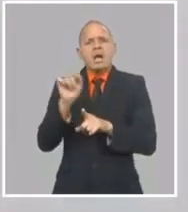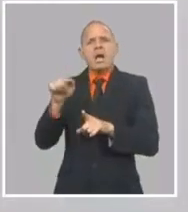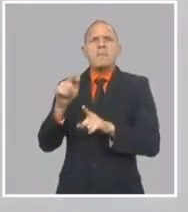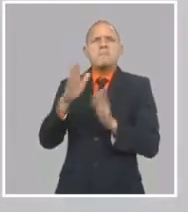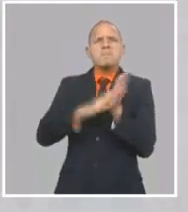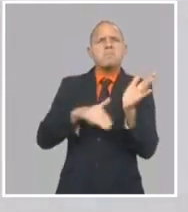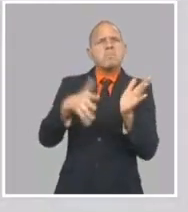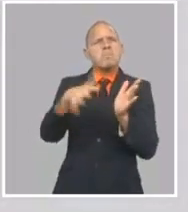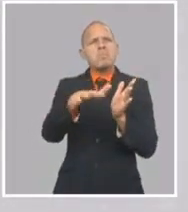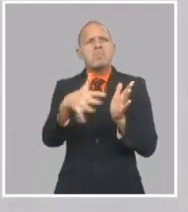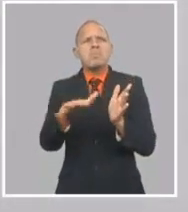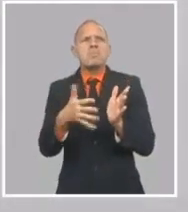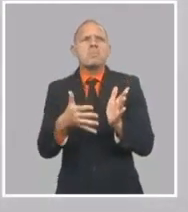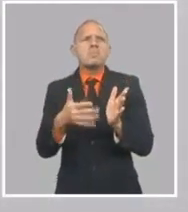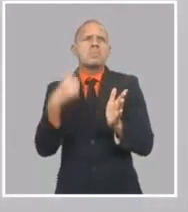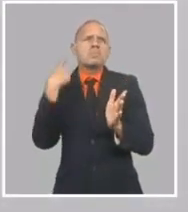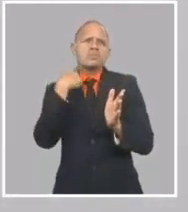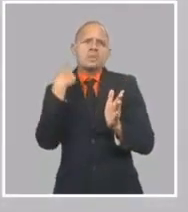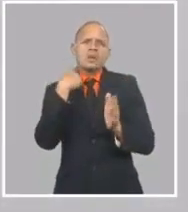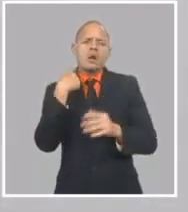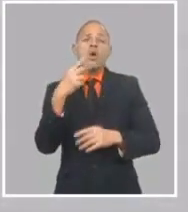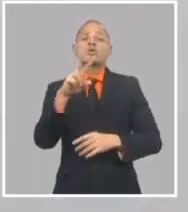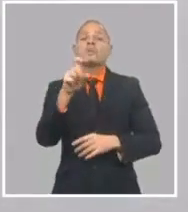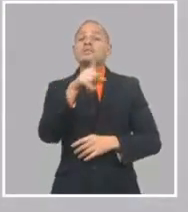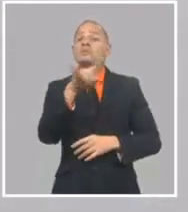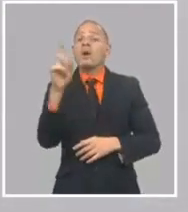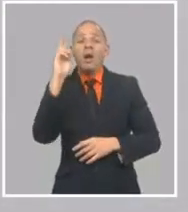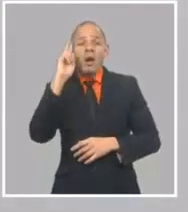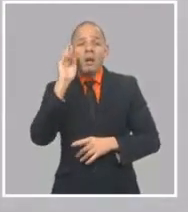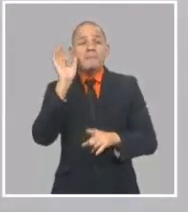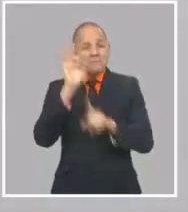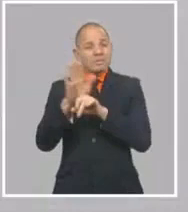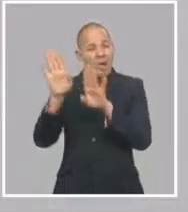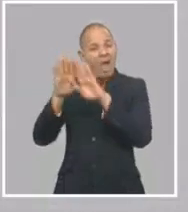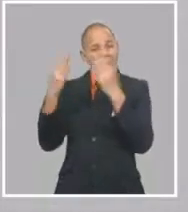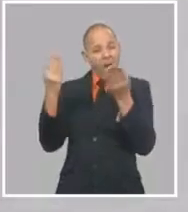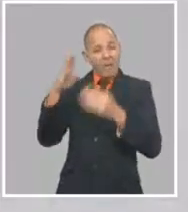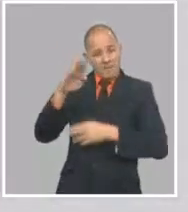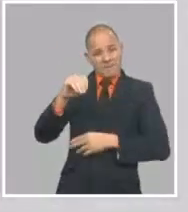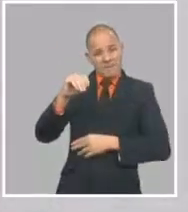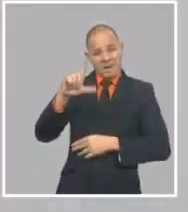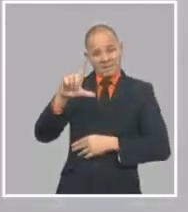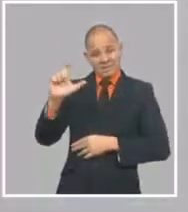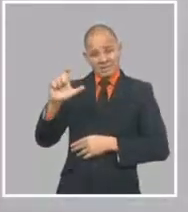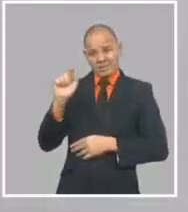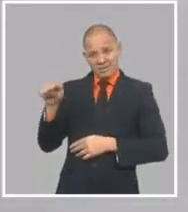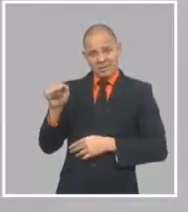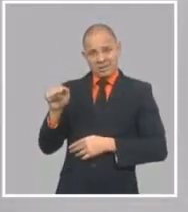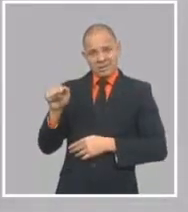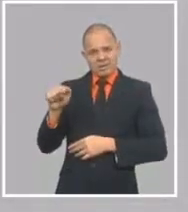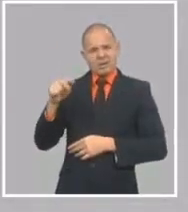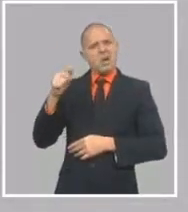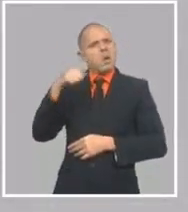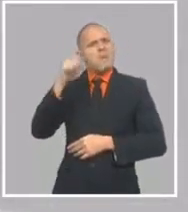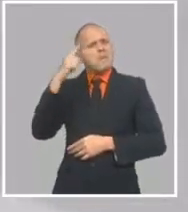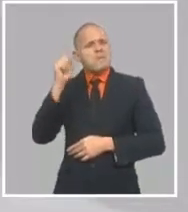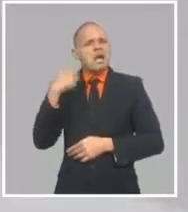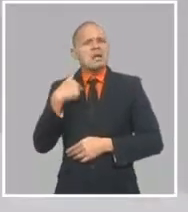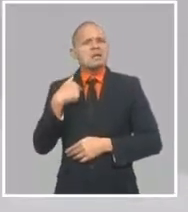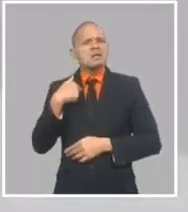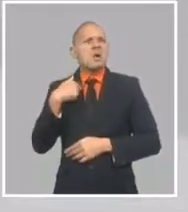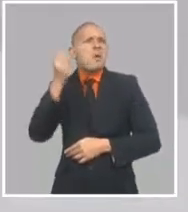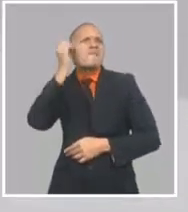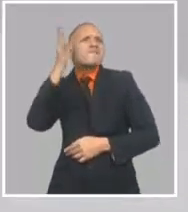mediados del segundo semestre del 2019, se creó un grupo de trabajo por el gobierno,